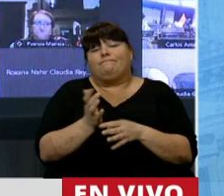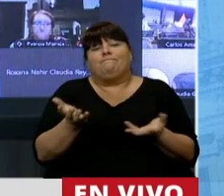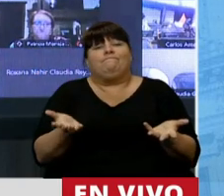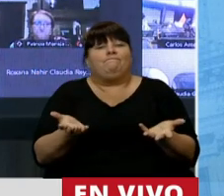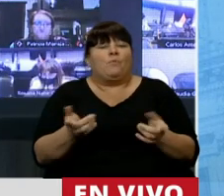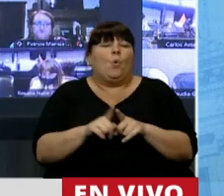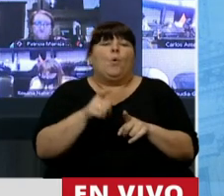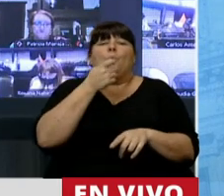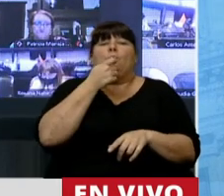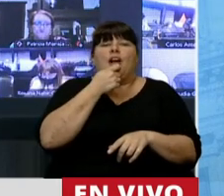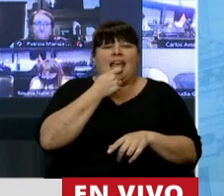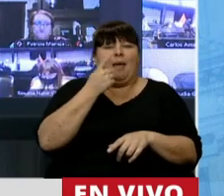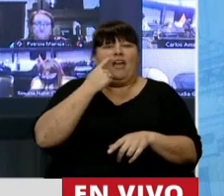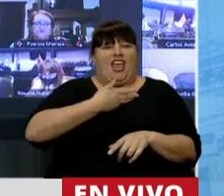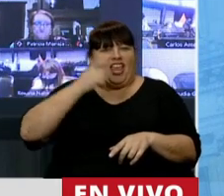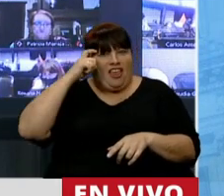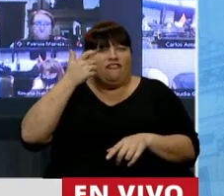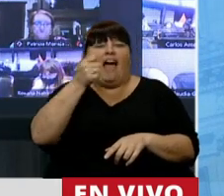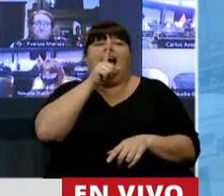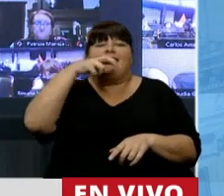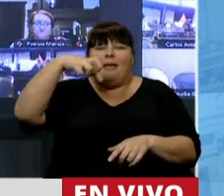como por ejemplo la IFE, el ATP,